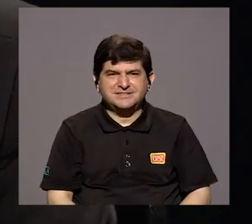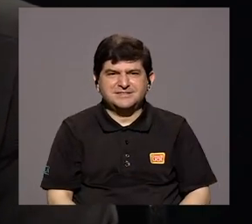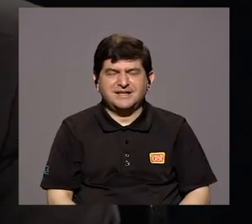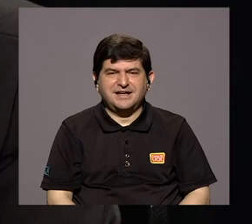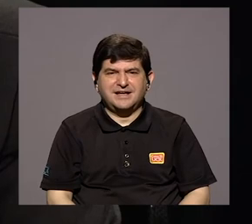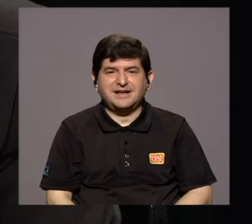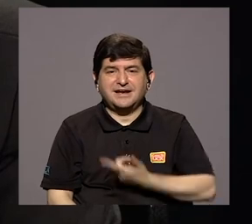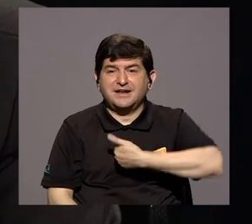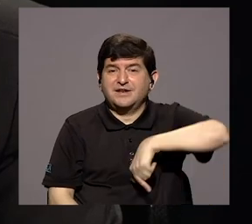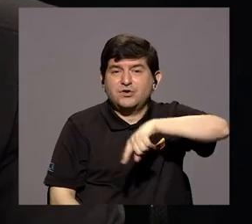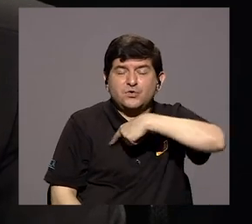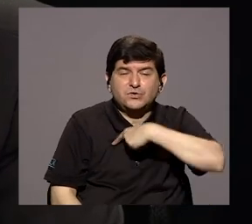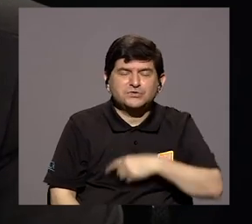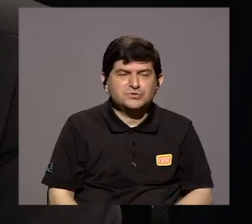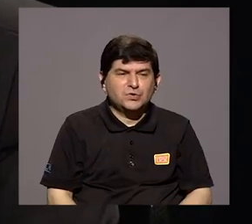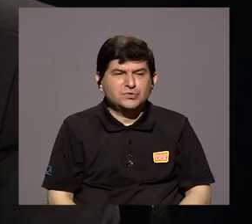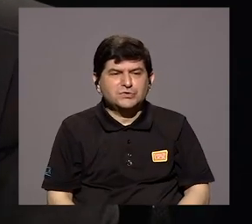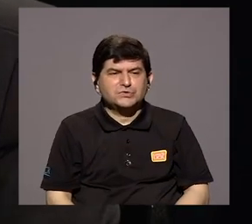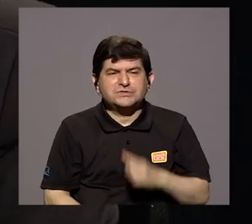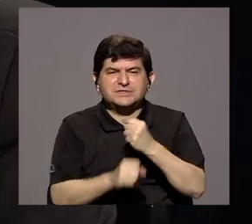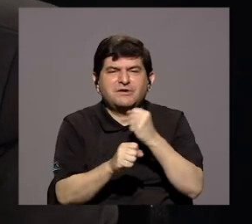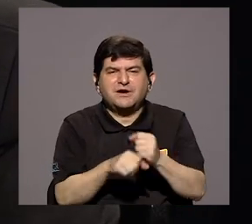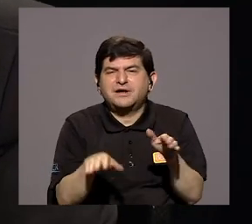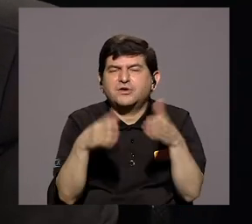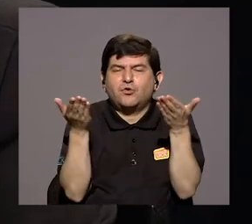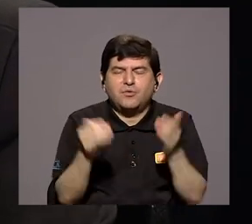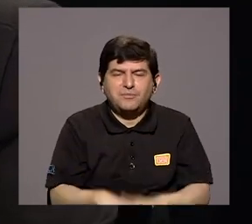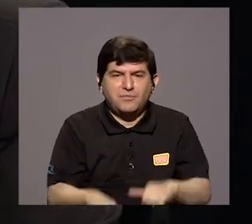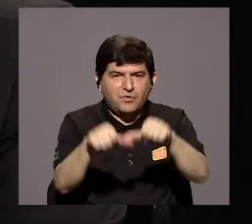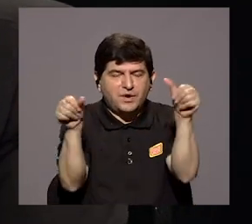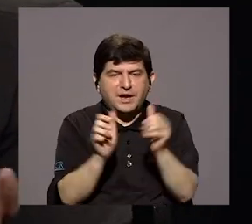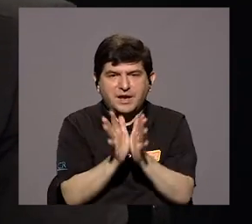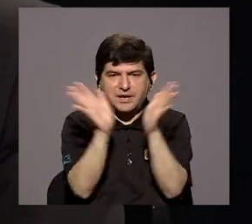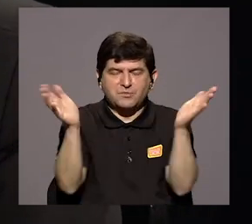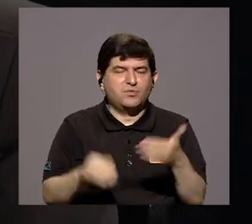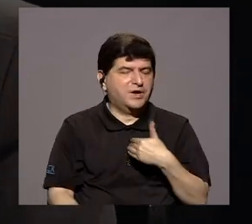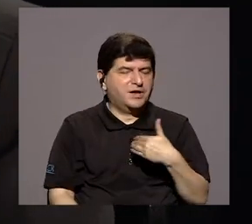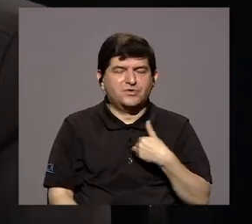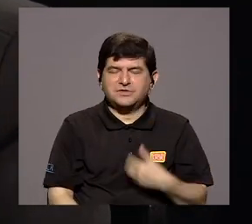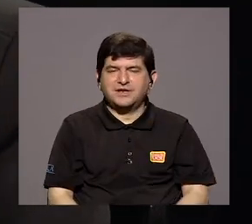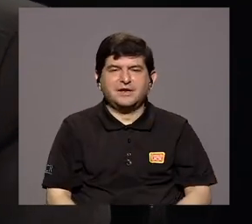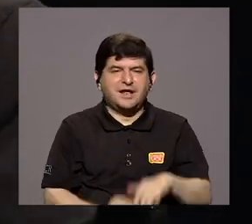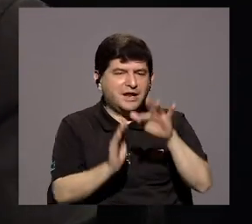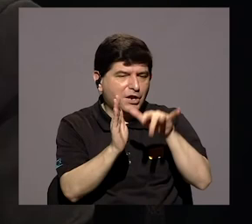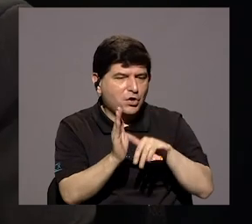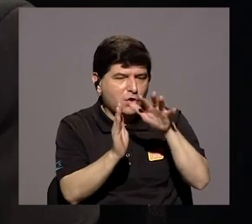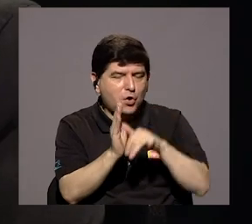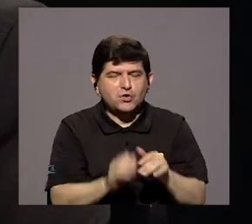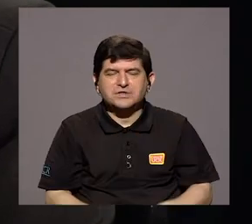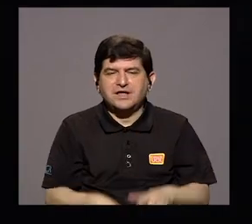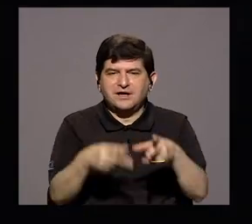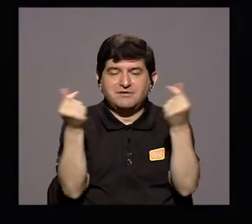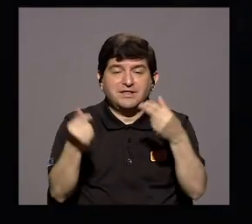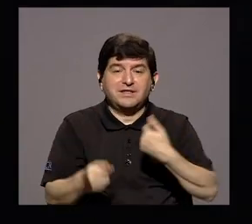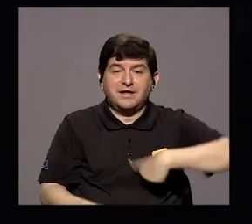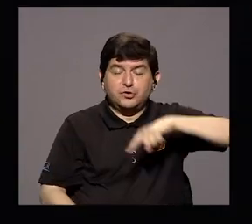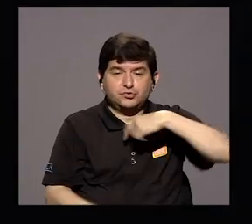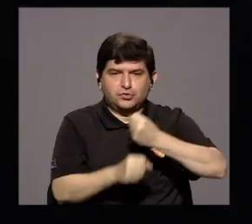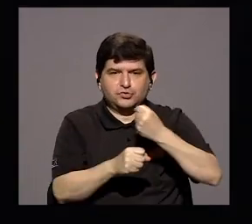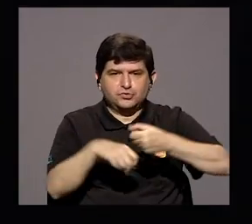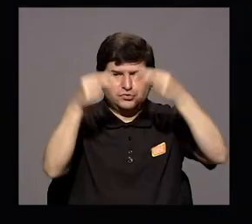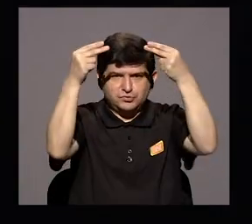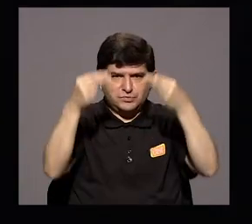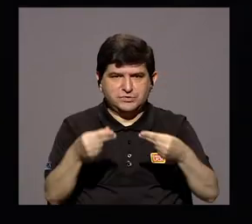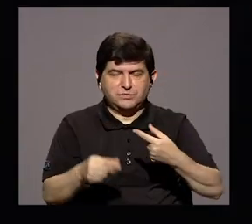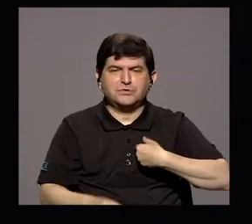qué costos vamos a ir trabajando. Nosotros a nivel público no trabajamos con una contabilidad de costos, lamentablemente trabajamos con presupuestos. Yo soy uno de los que ha